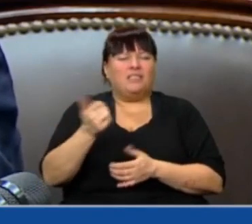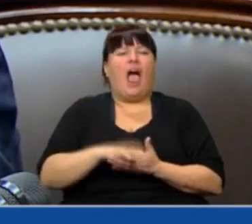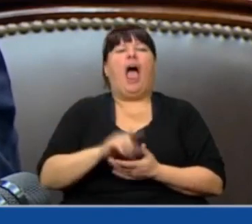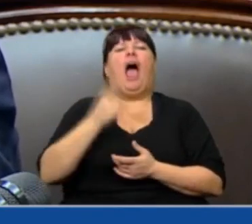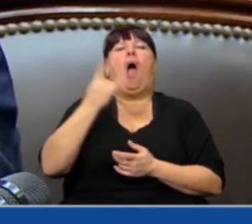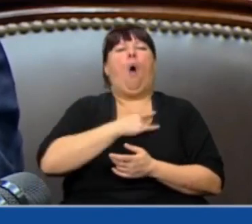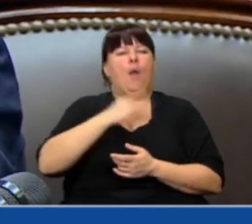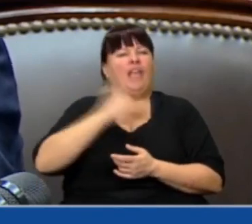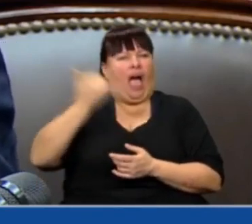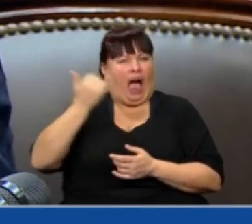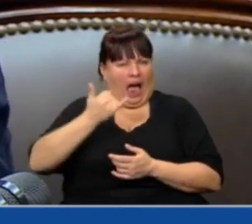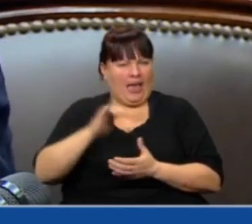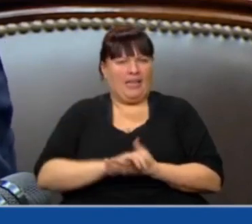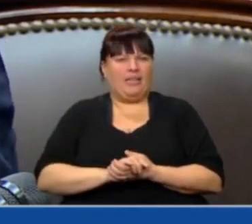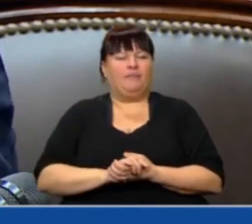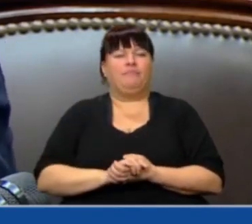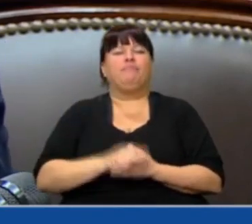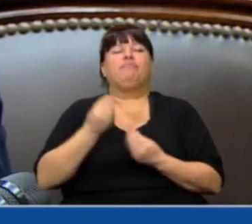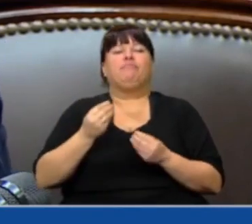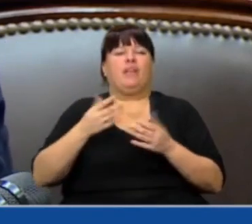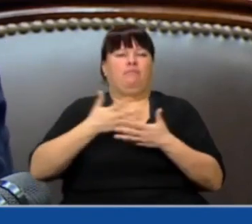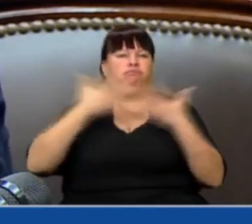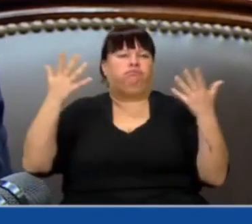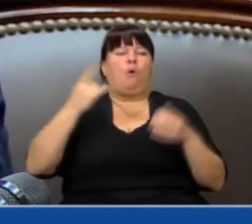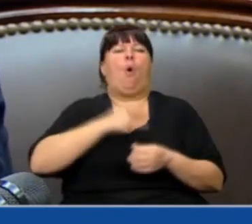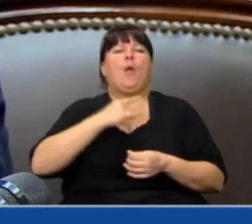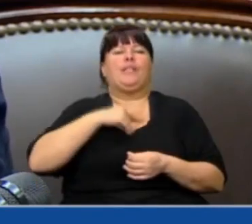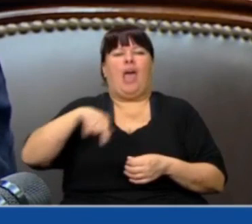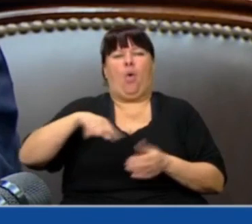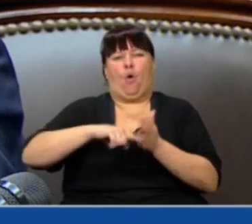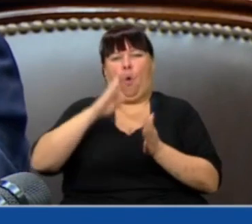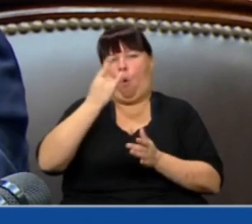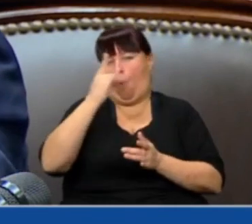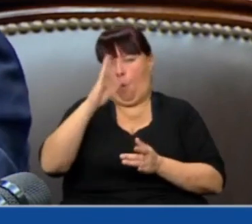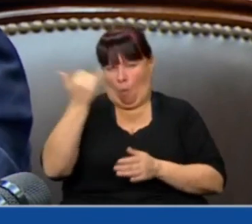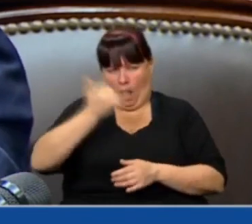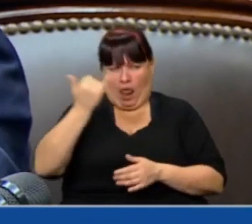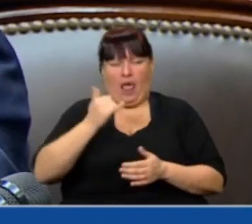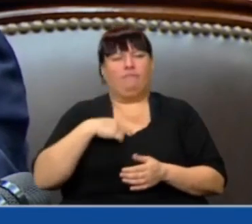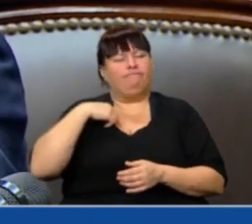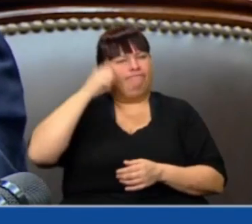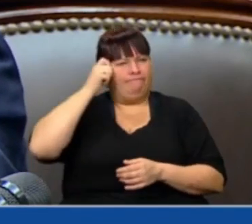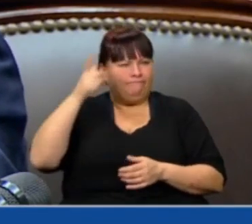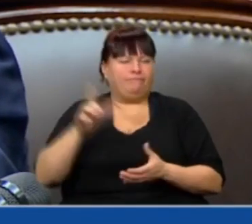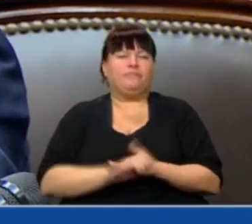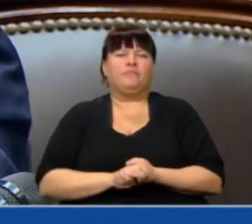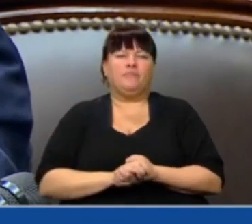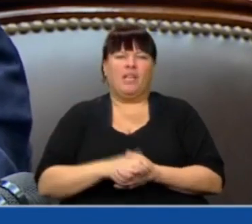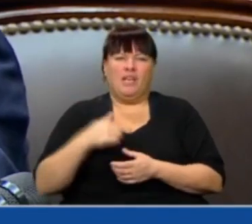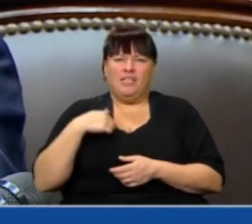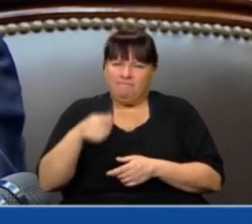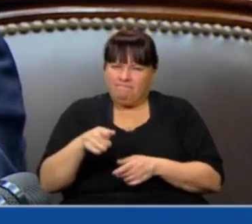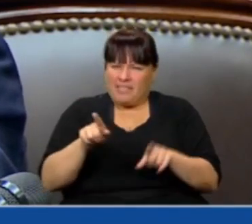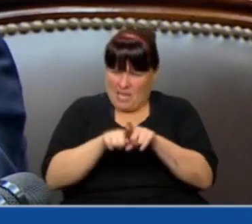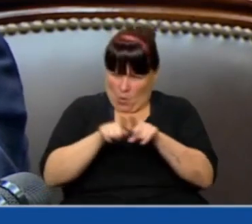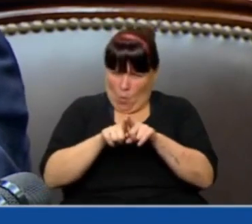una universidad, nada menos que la gigantesca Universidad de Buenos Aires. Me pregunto, ¿estamos ante